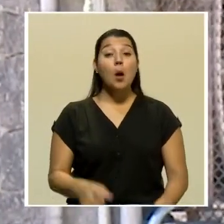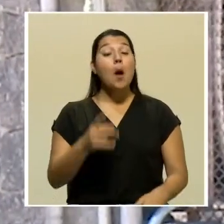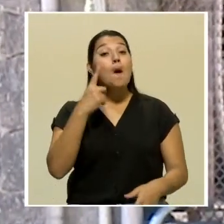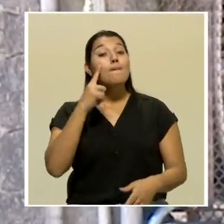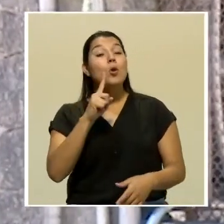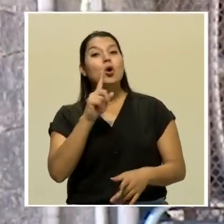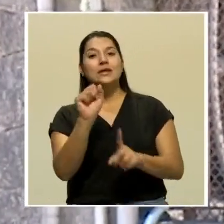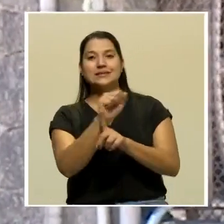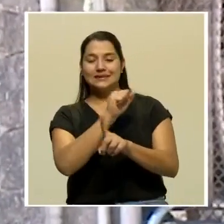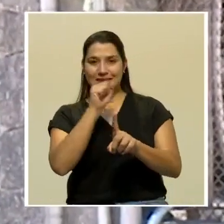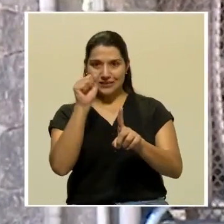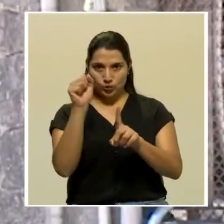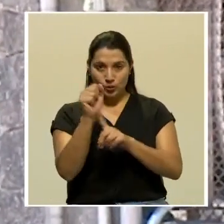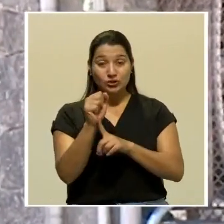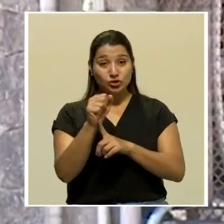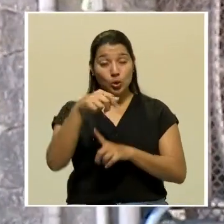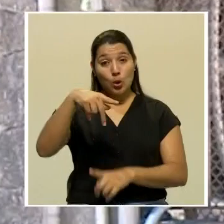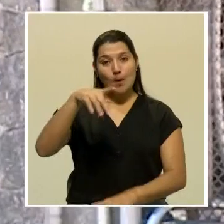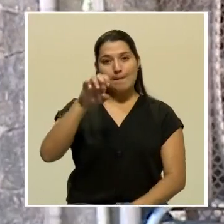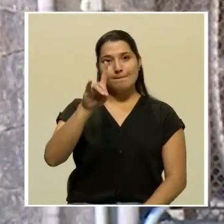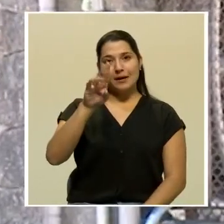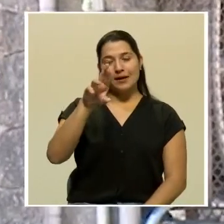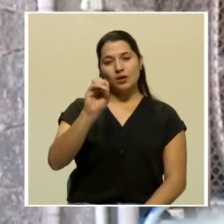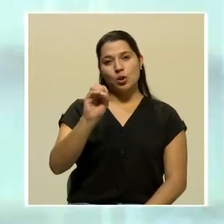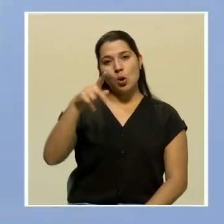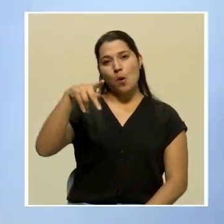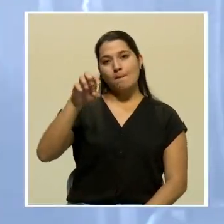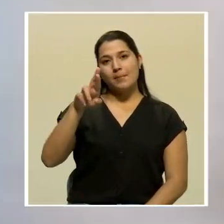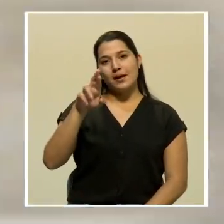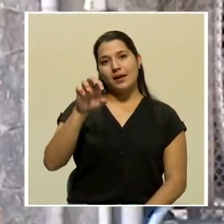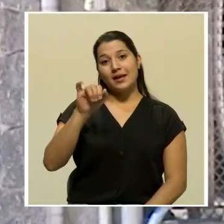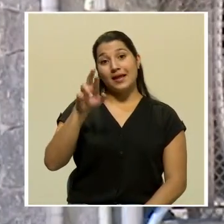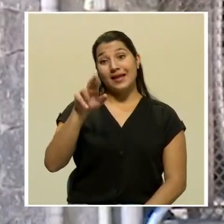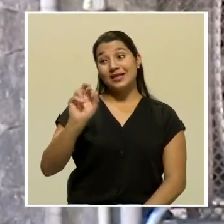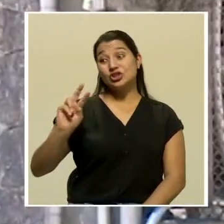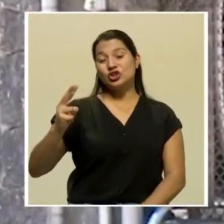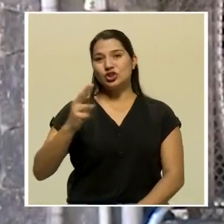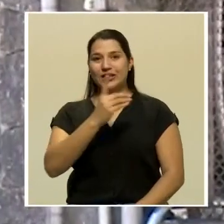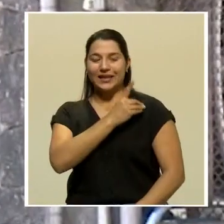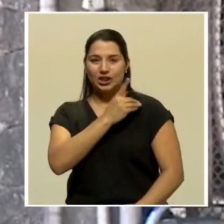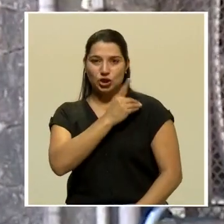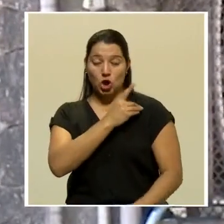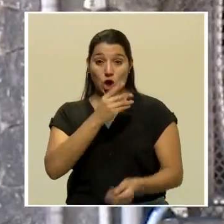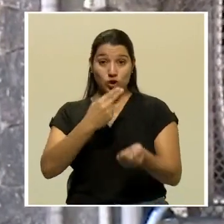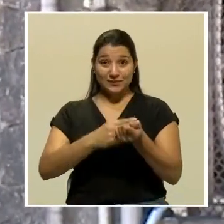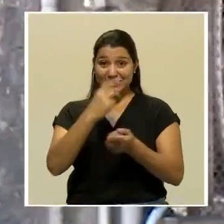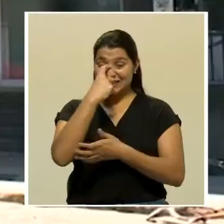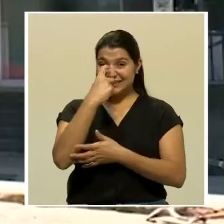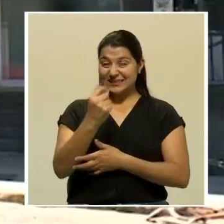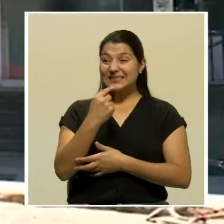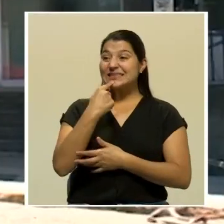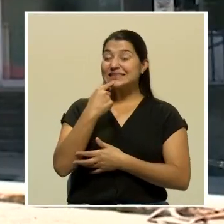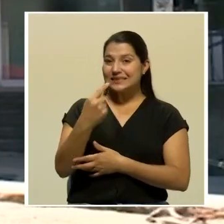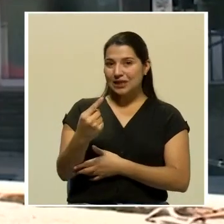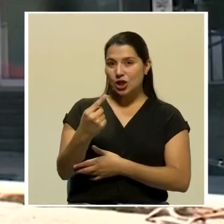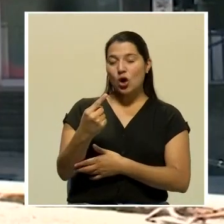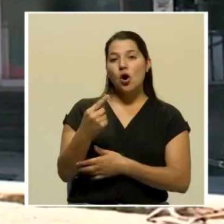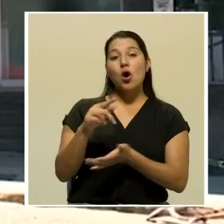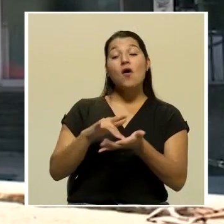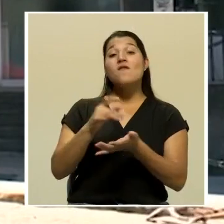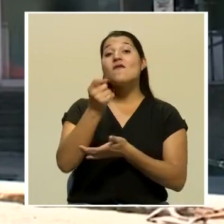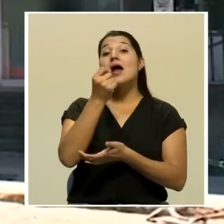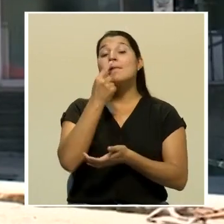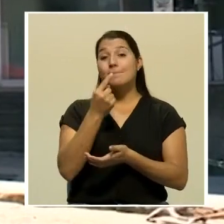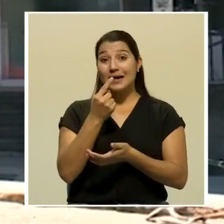situación, Pedro Pereiras, subdirector general del Hospital Calderón Guardia, informó que la farmacia de consulta